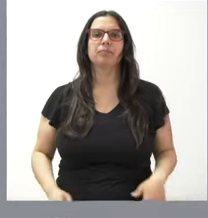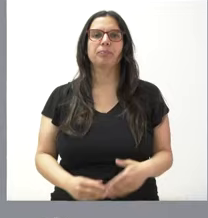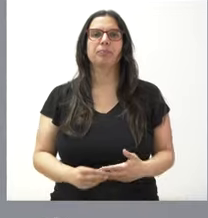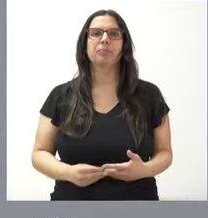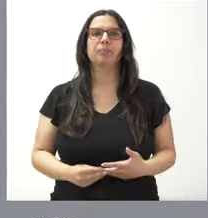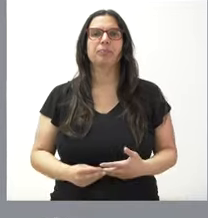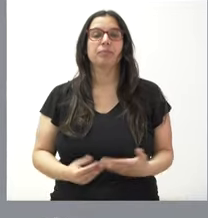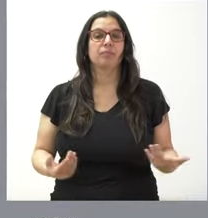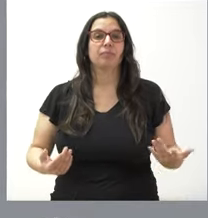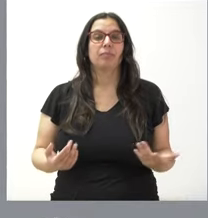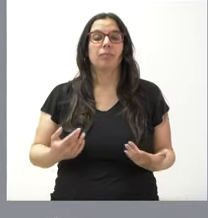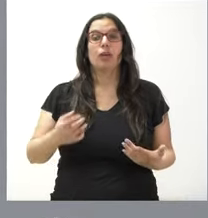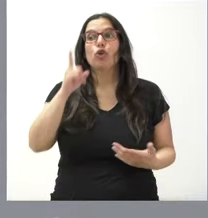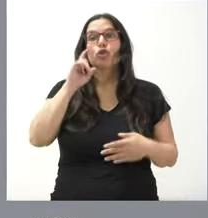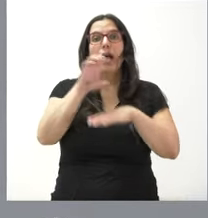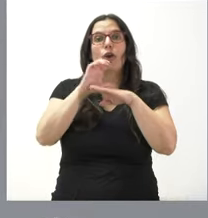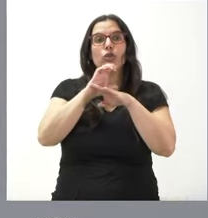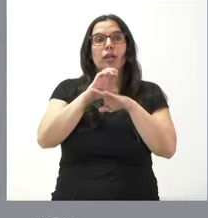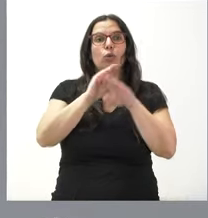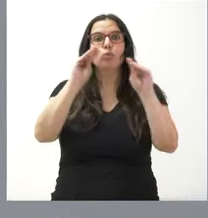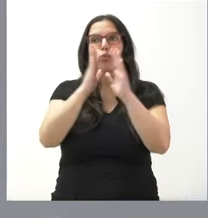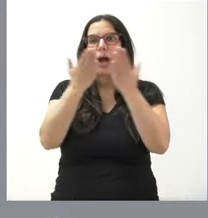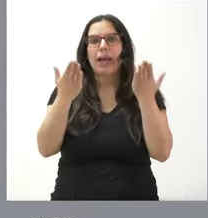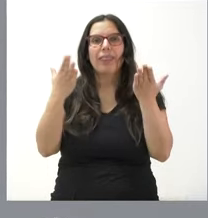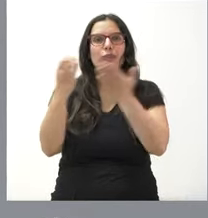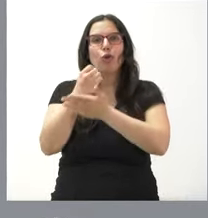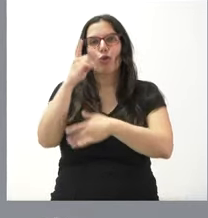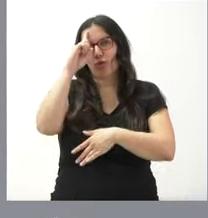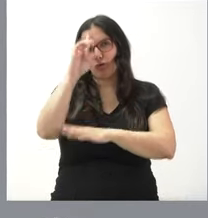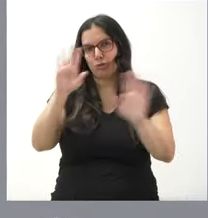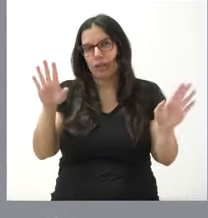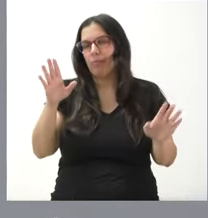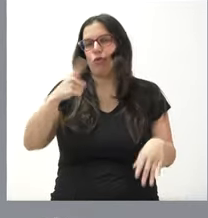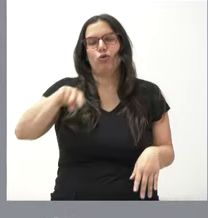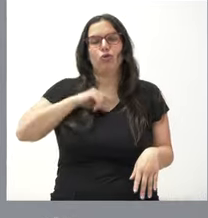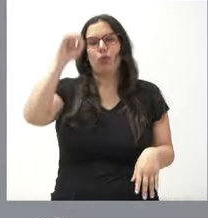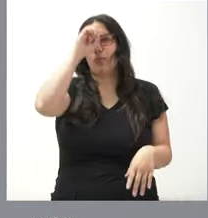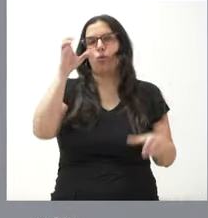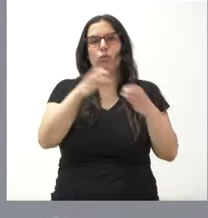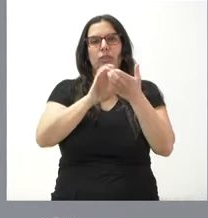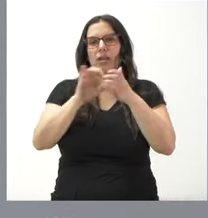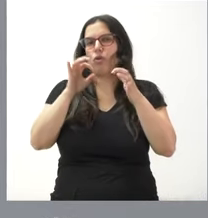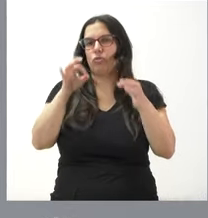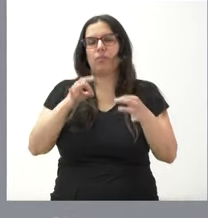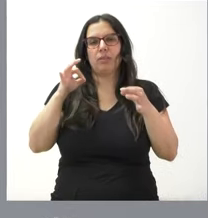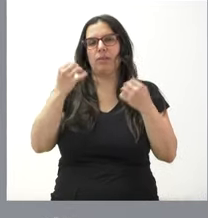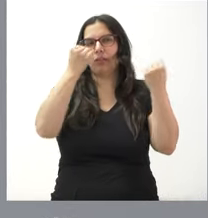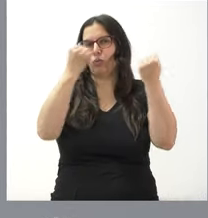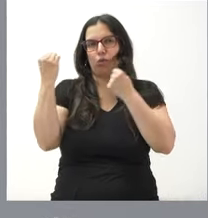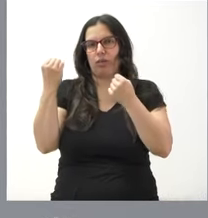pues no sé la agenda de todos ellos pero básicamente la posición reivindicación de la Junta de Castilla y se manifiesta a través de las instituciones